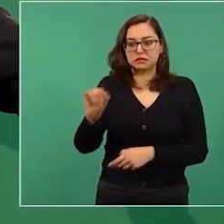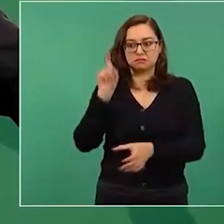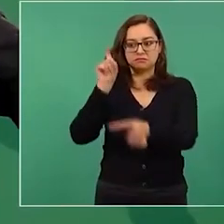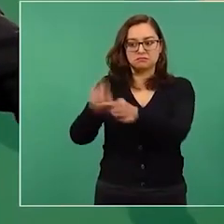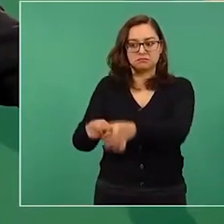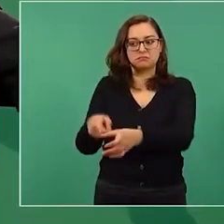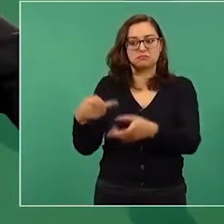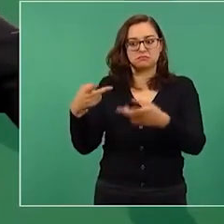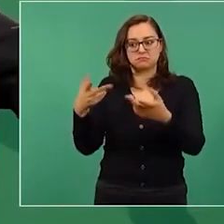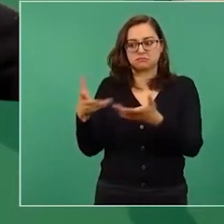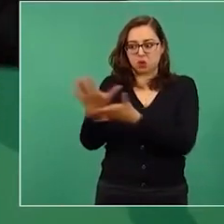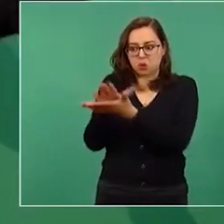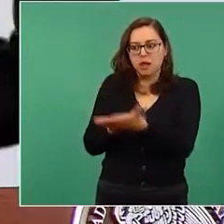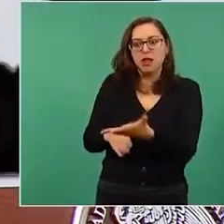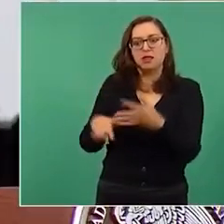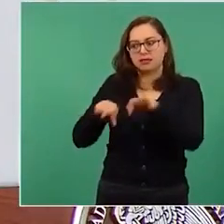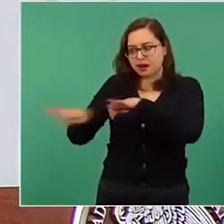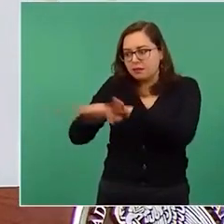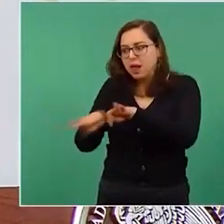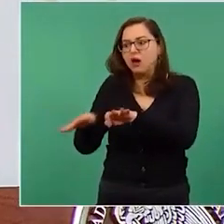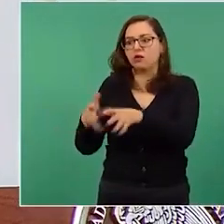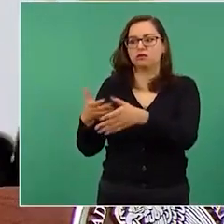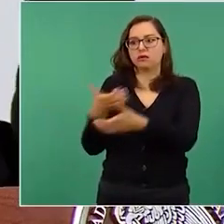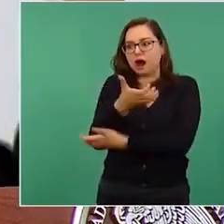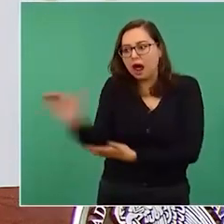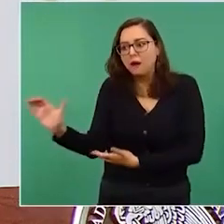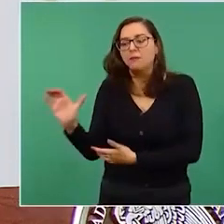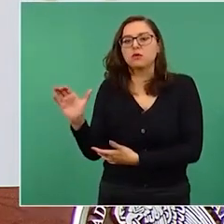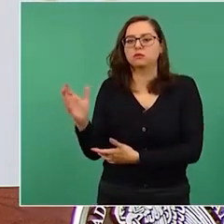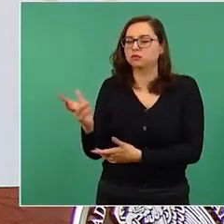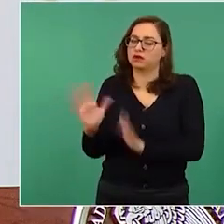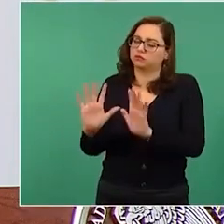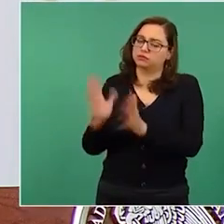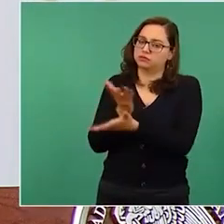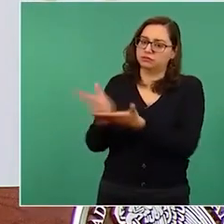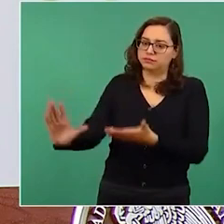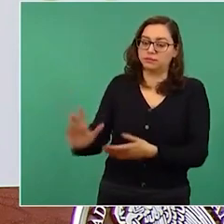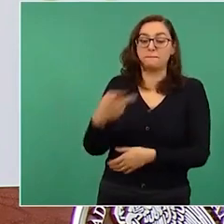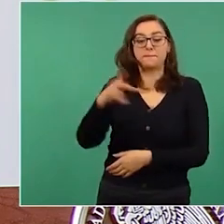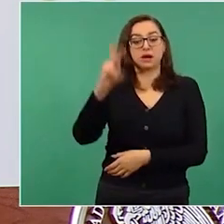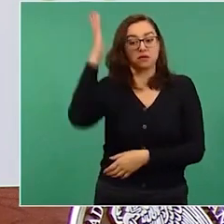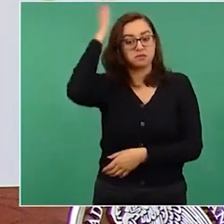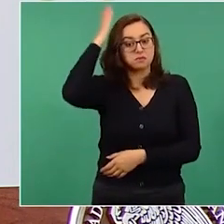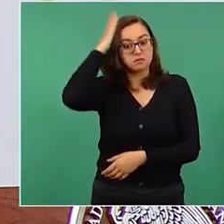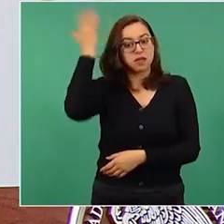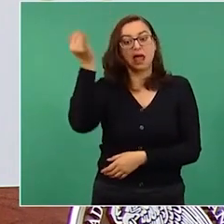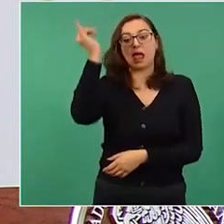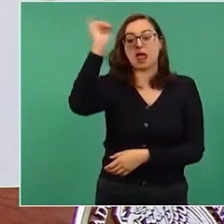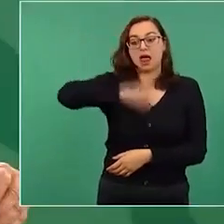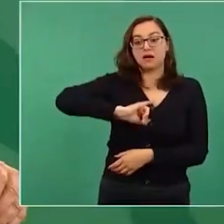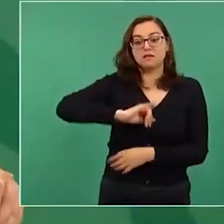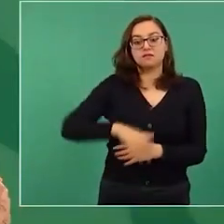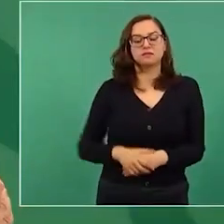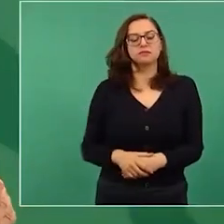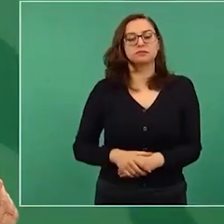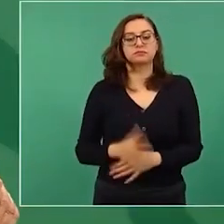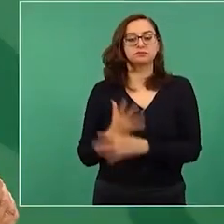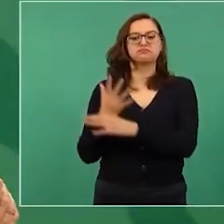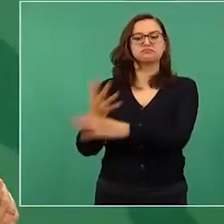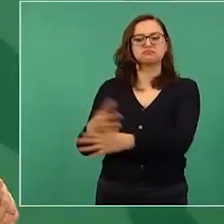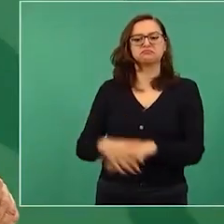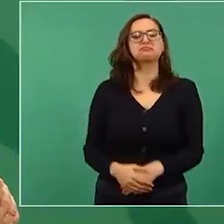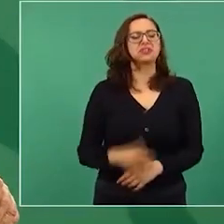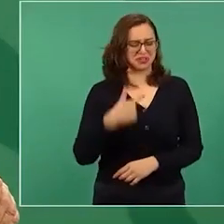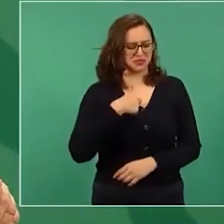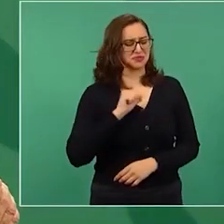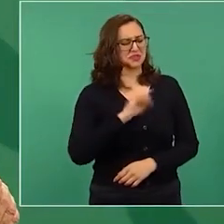gente buena abajo. No, los de arriba, los líderes, los jefes decían soy charro y